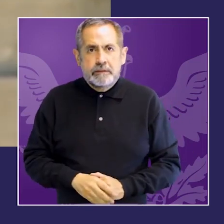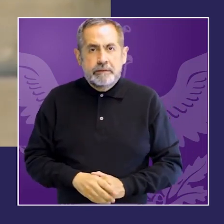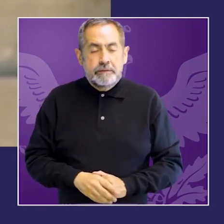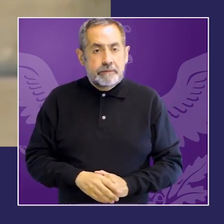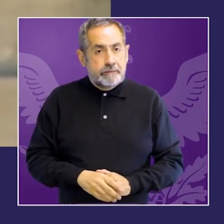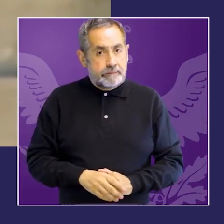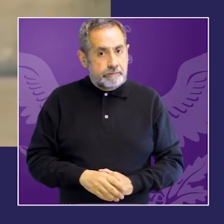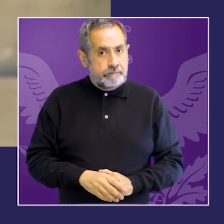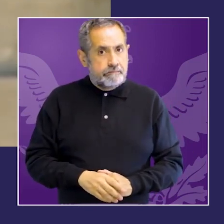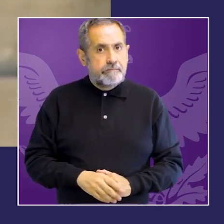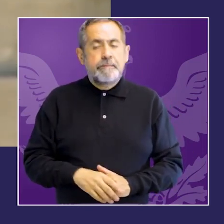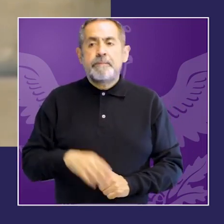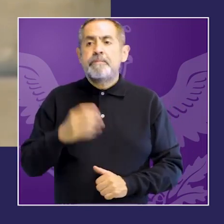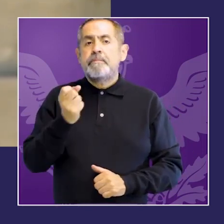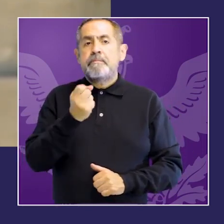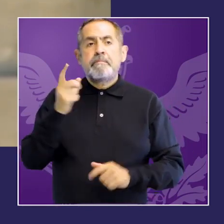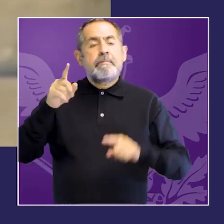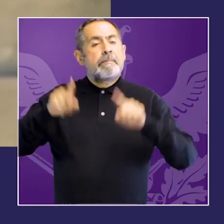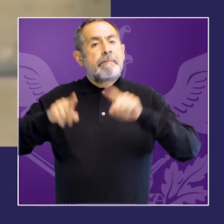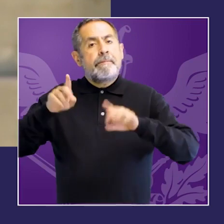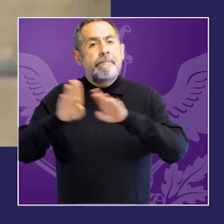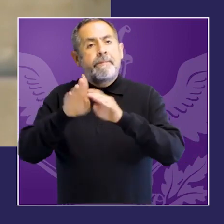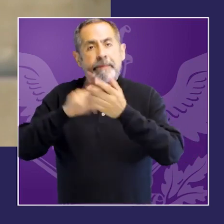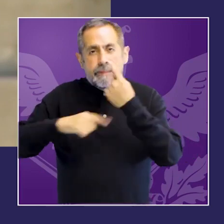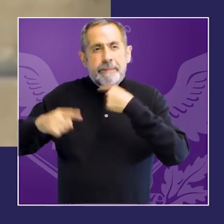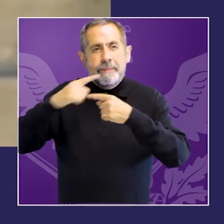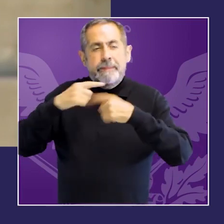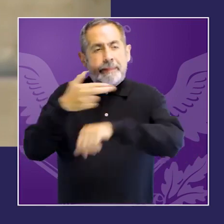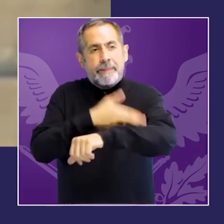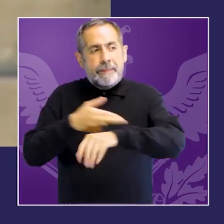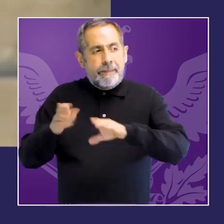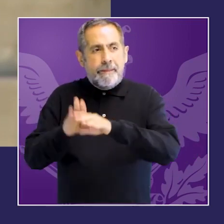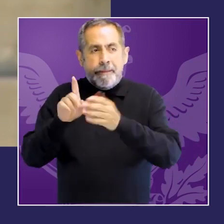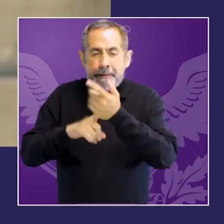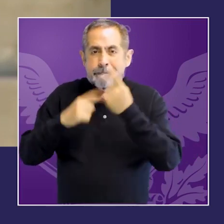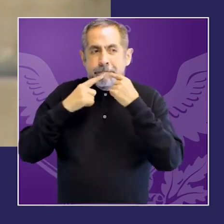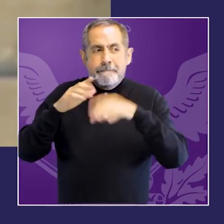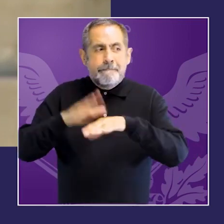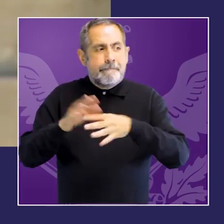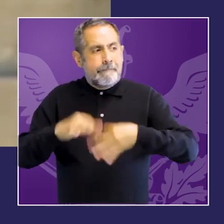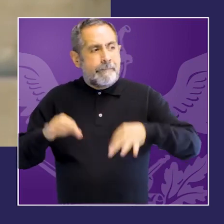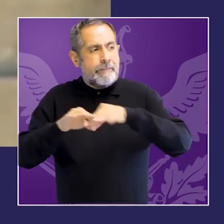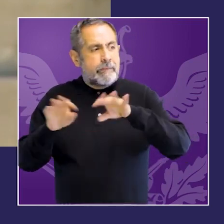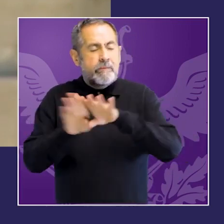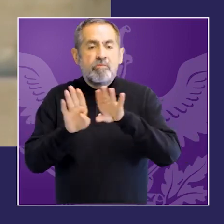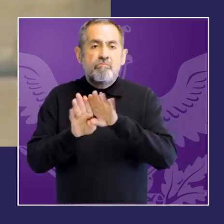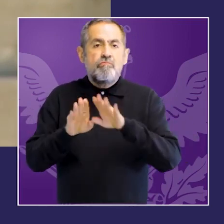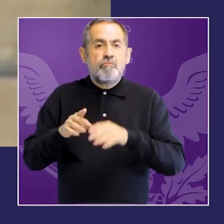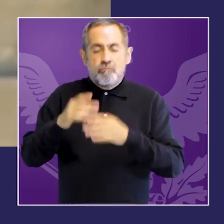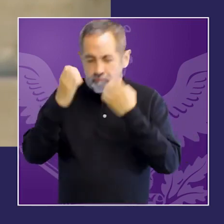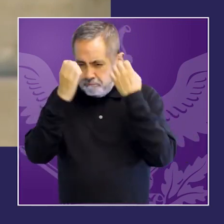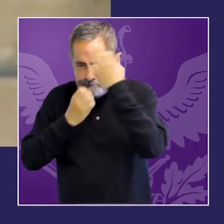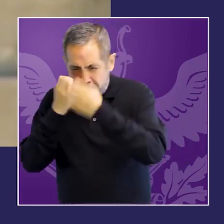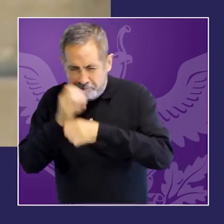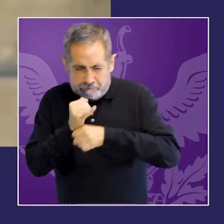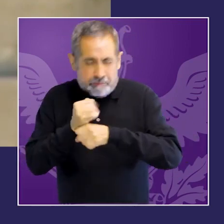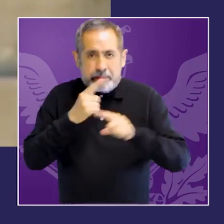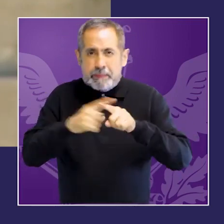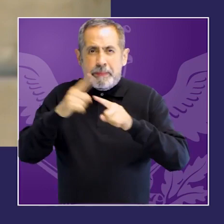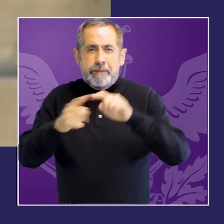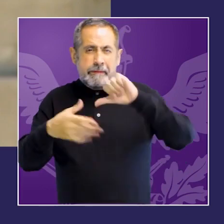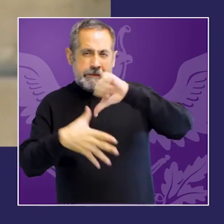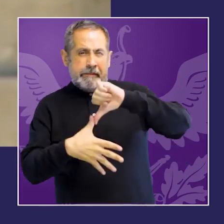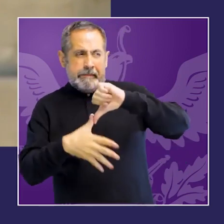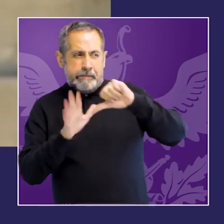femicidios y la construcción de tablas descriptivas, vimos que la forma en que regulan los países de la región